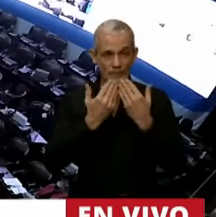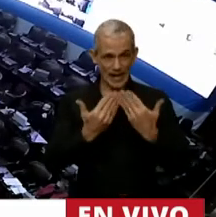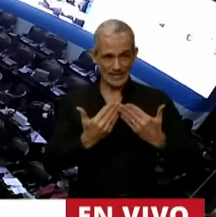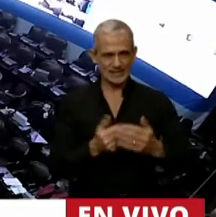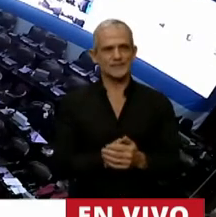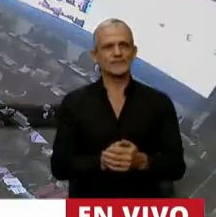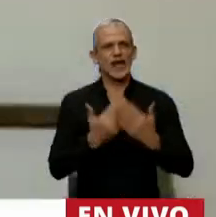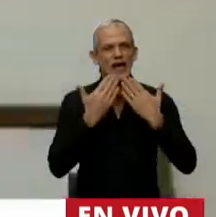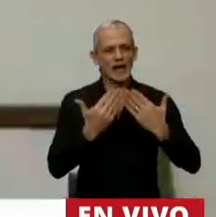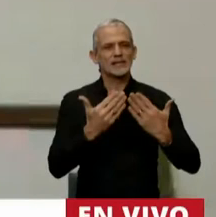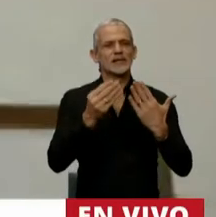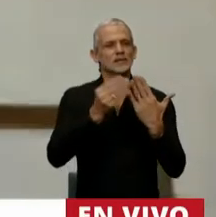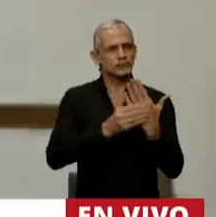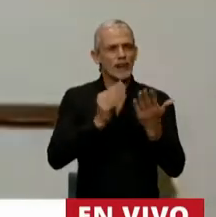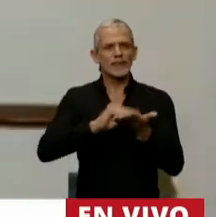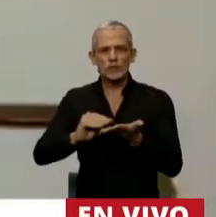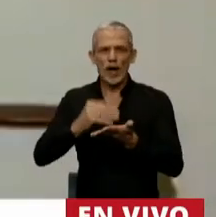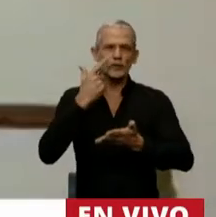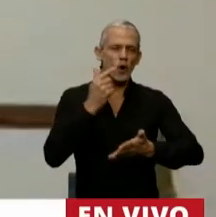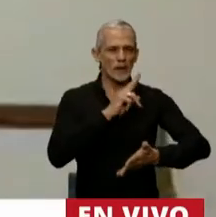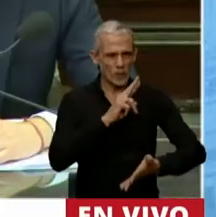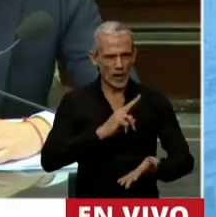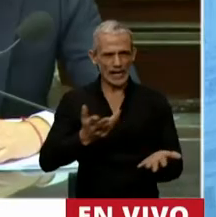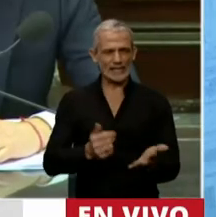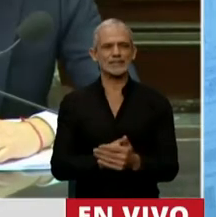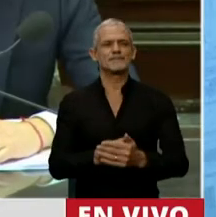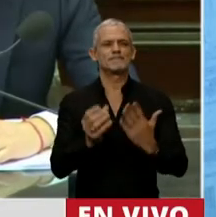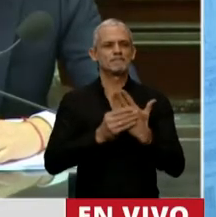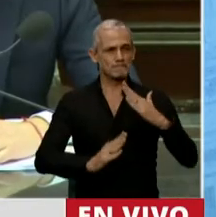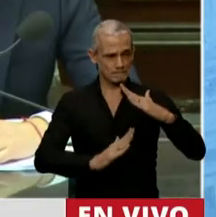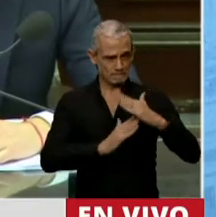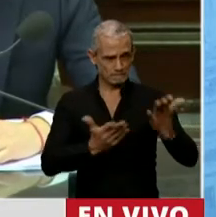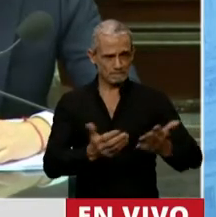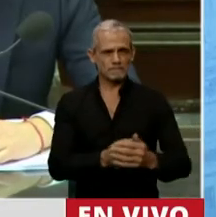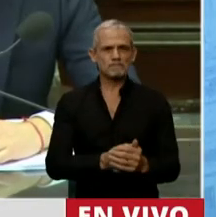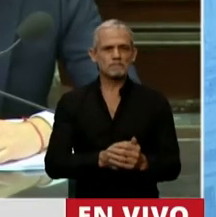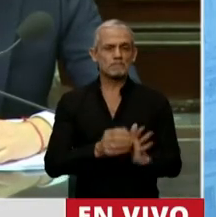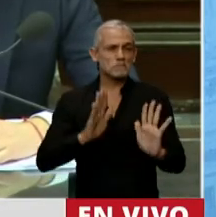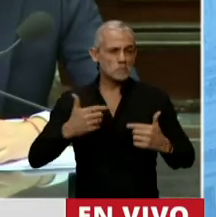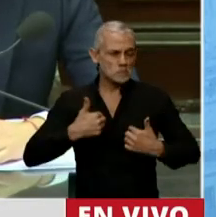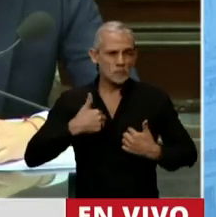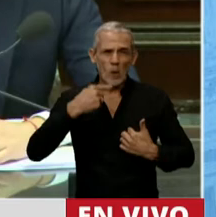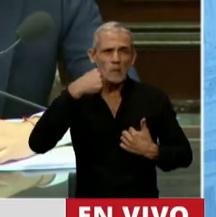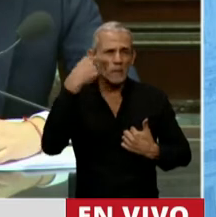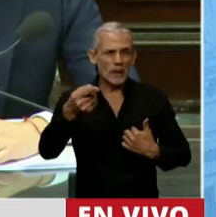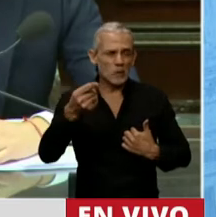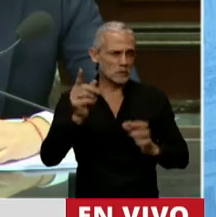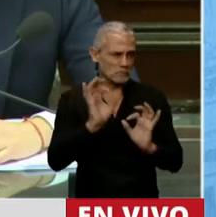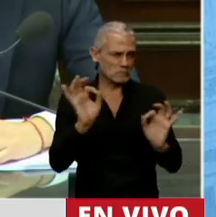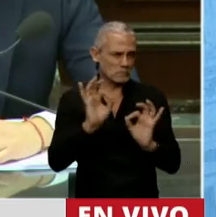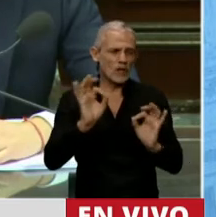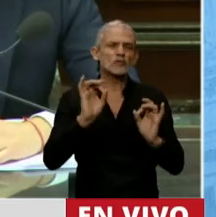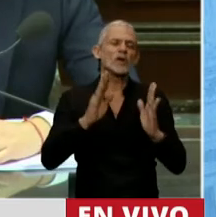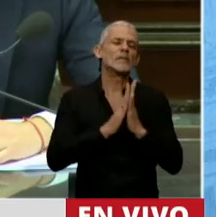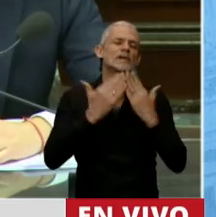Gracias, diputados y diputadas. En principio no tengo absolutamente ninguna pregunta, solamente palabras